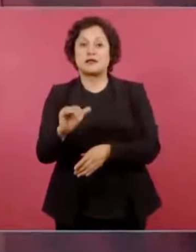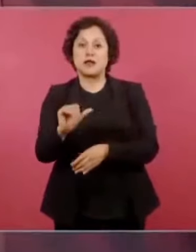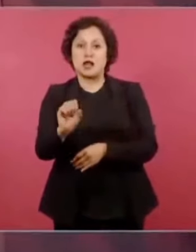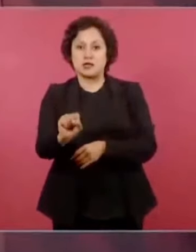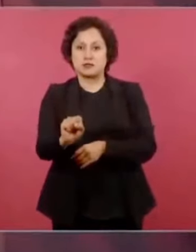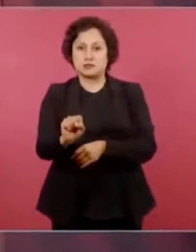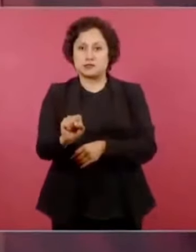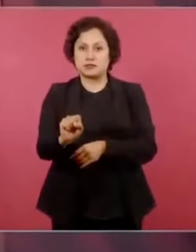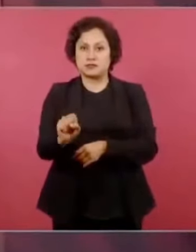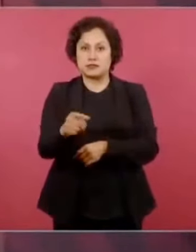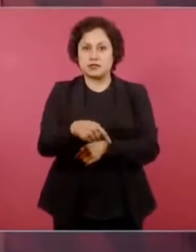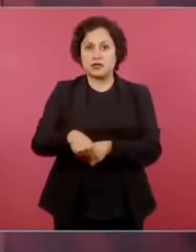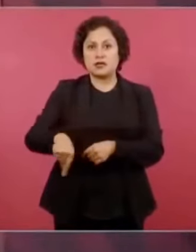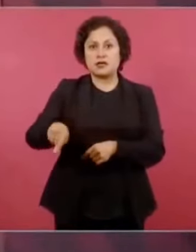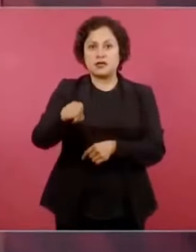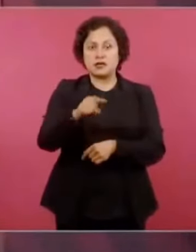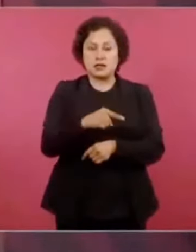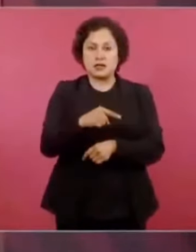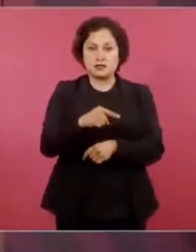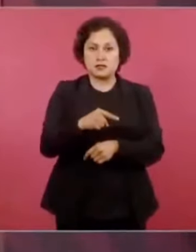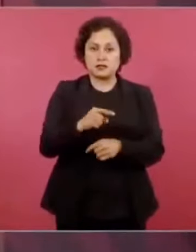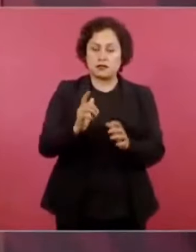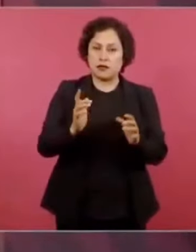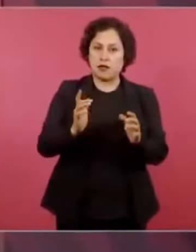dinero, del hambre de oro